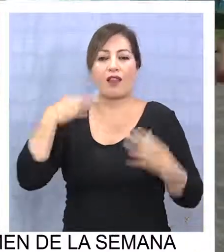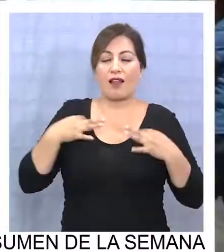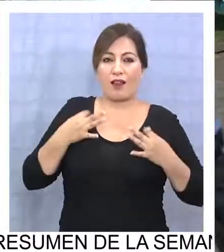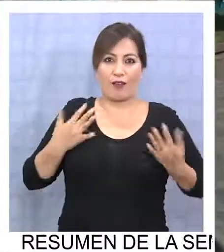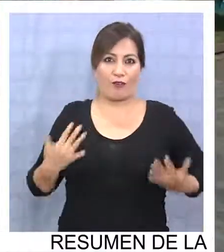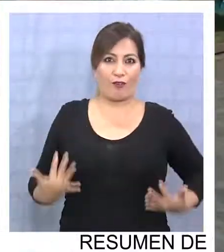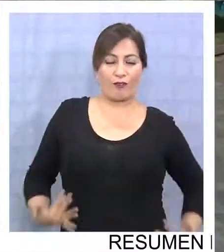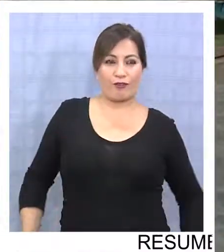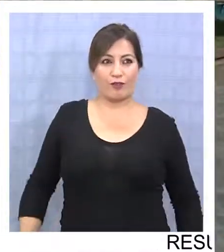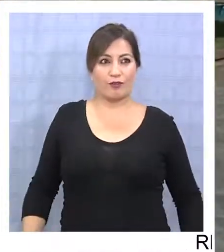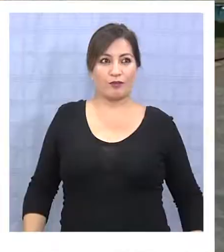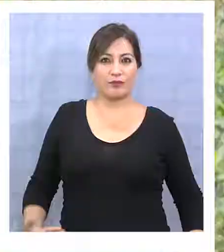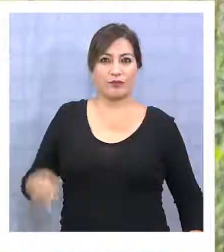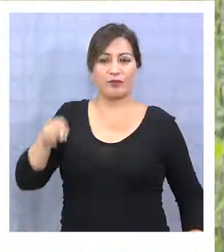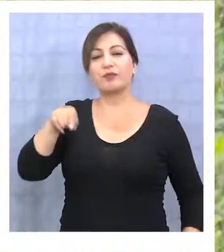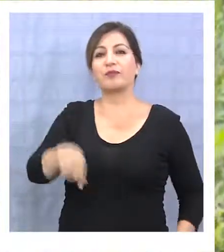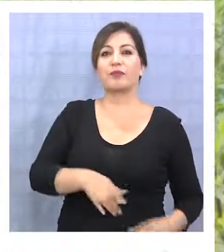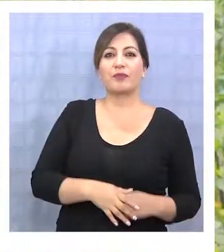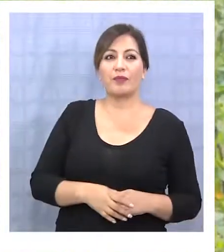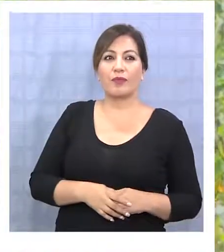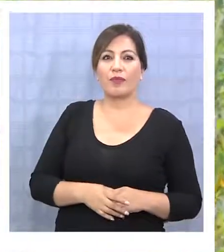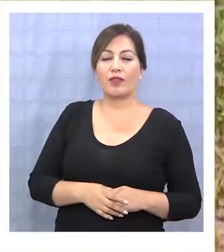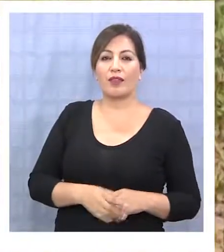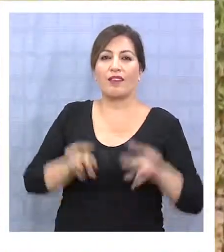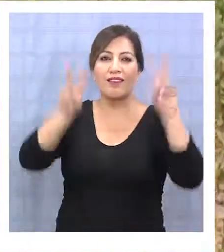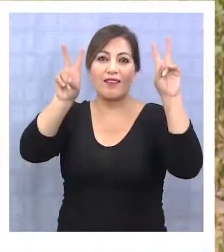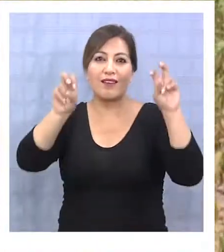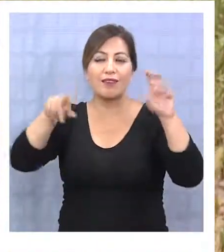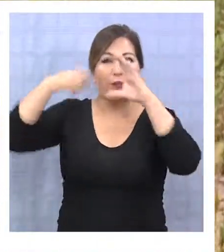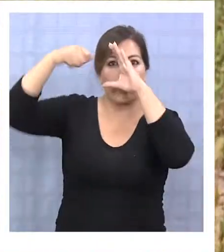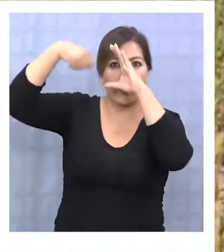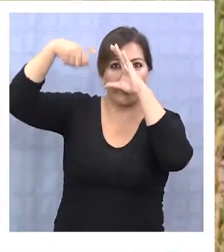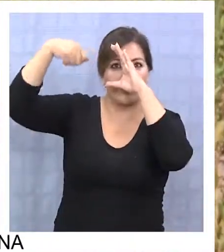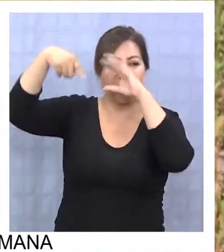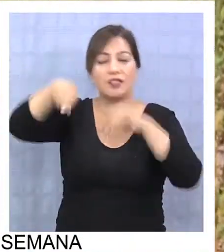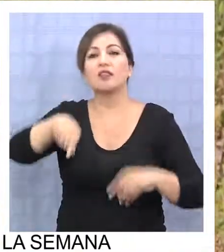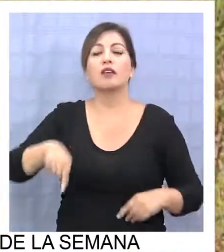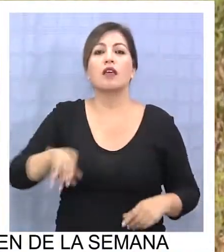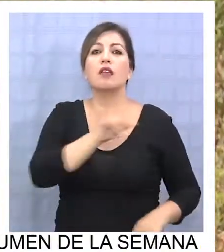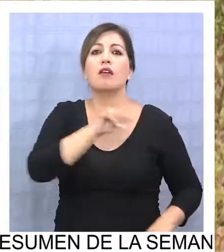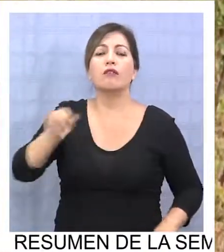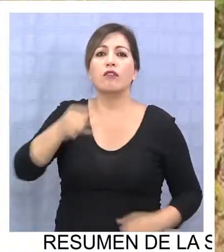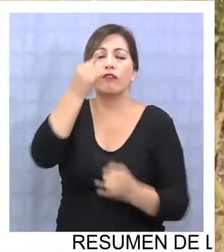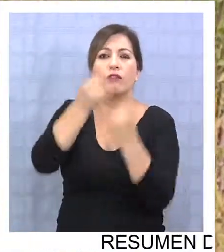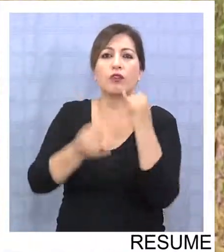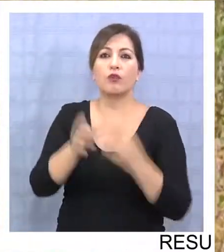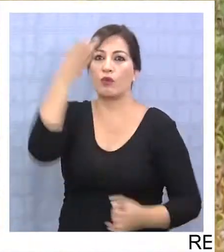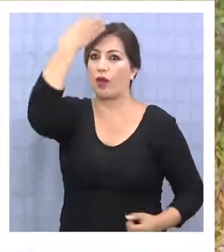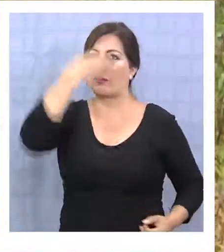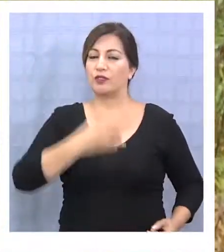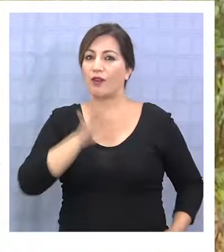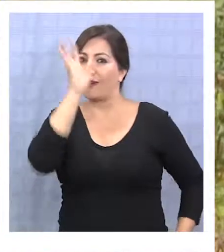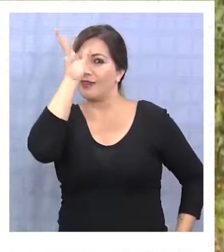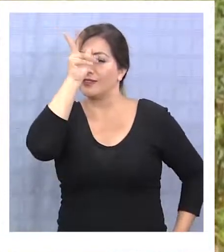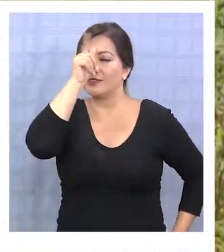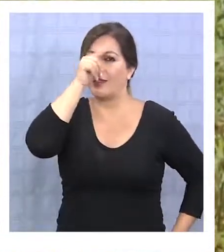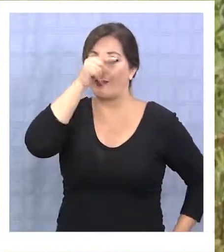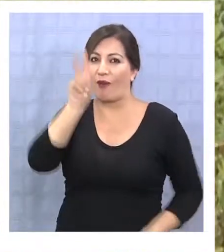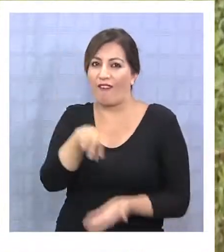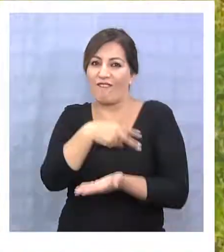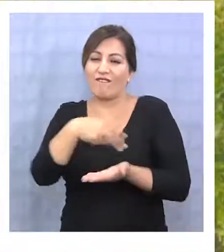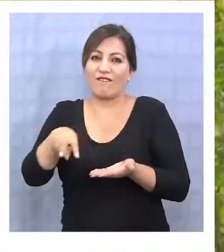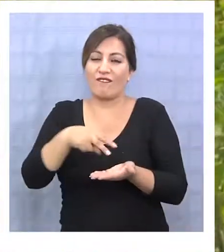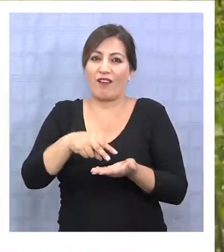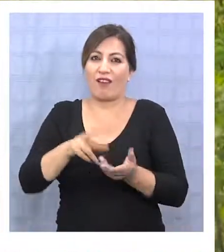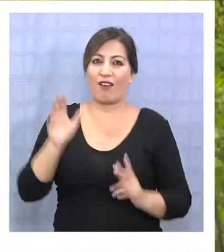que se va dando dentro de la temática del video, ¿cierto? Y ya al final estas personas como que se enamoran y